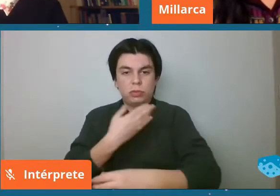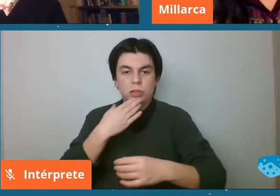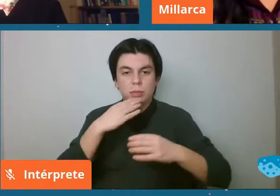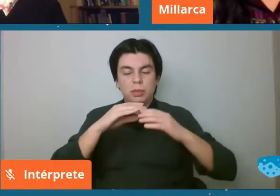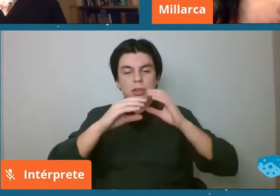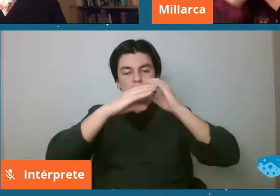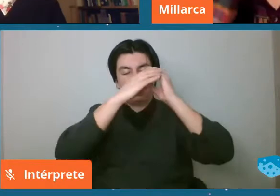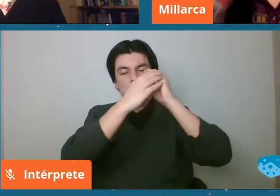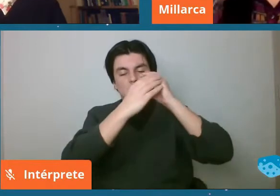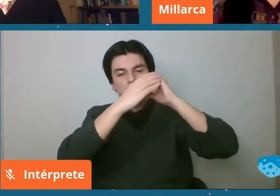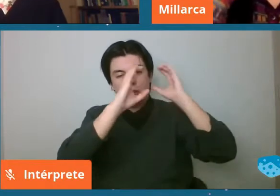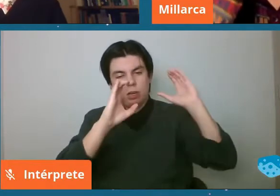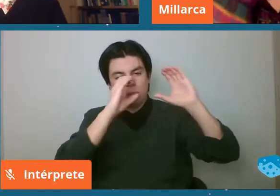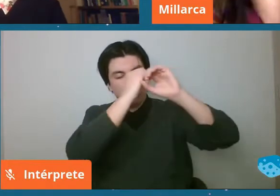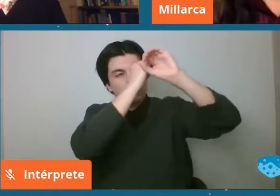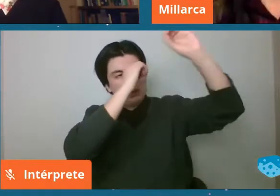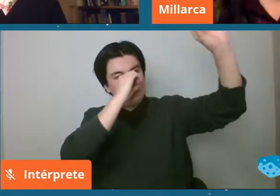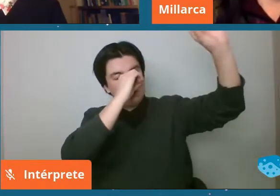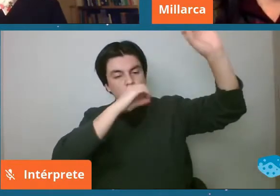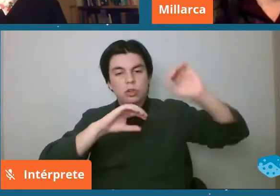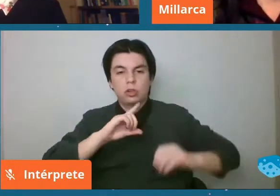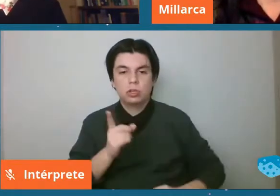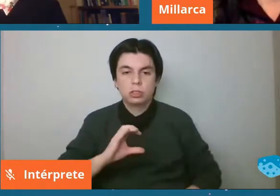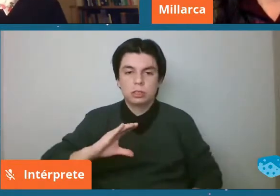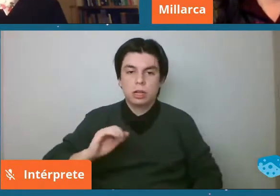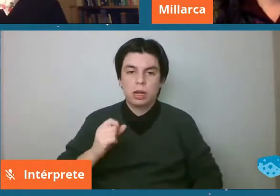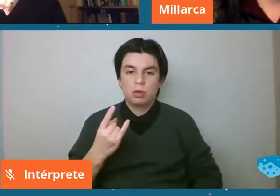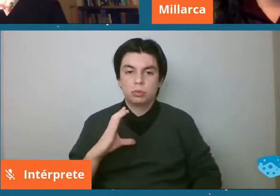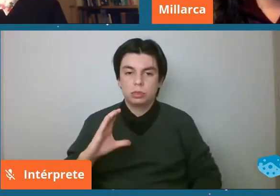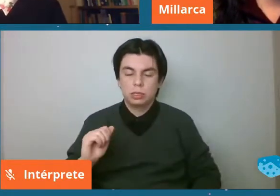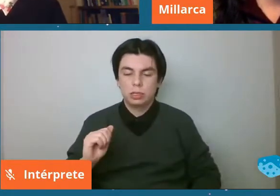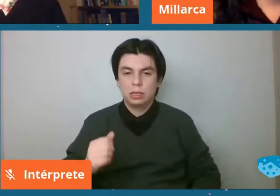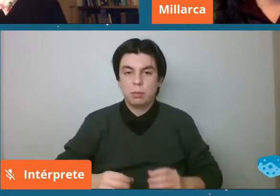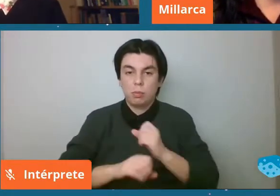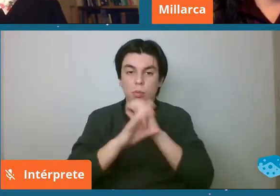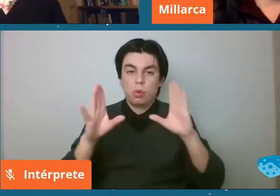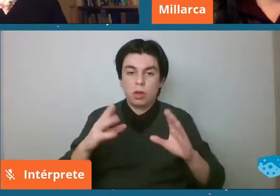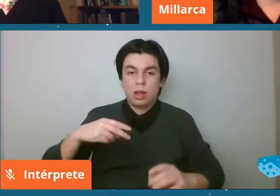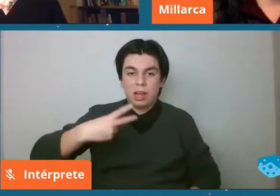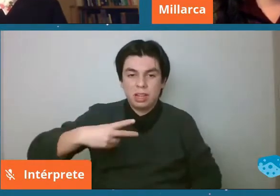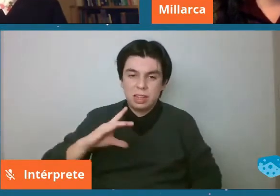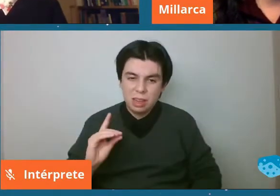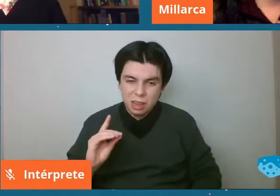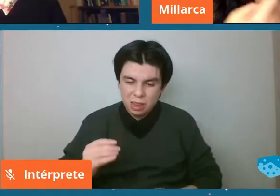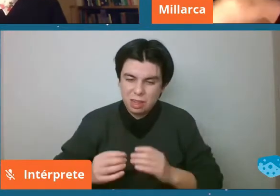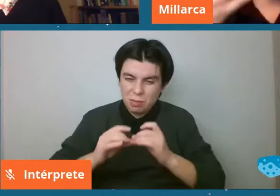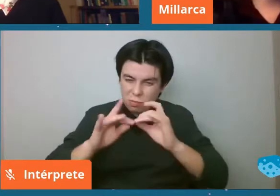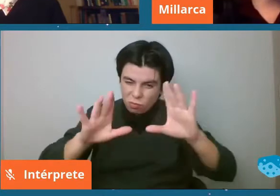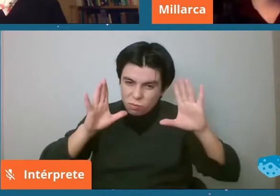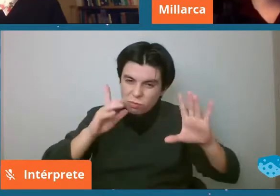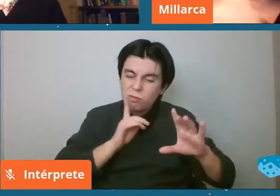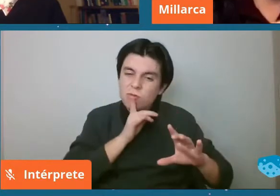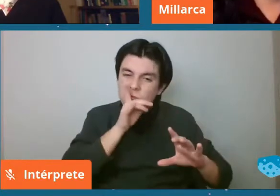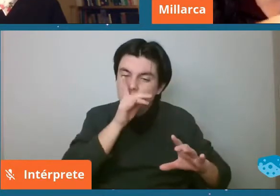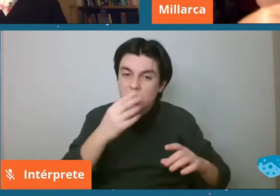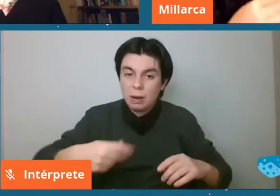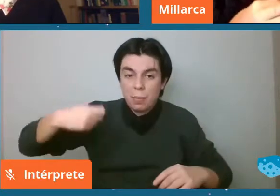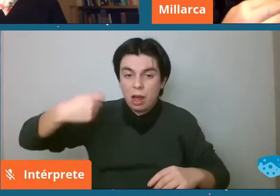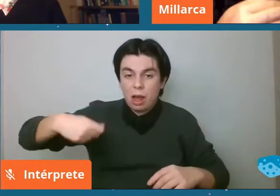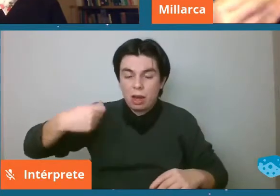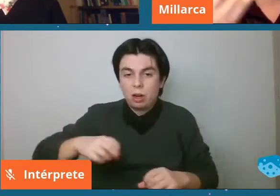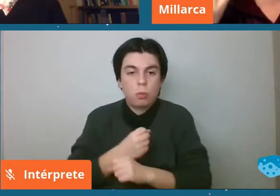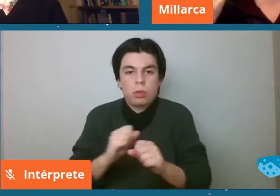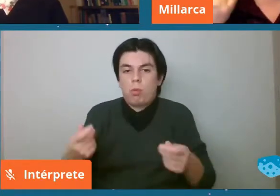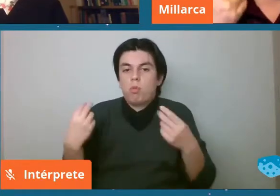de Saucer son de mucho mayor resolución y mucho más caras por lo tanto no podemos comprar muchas